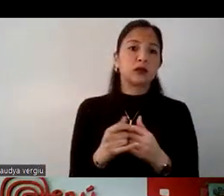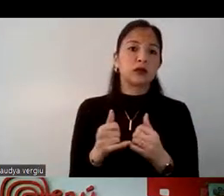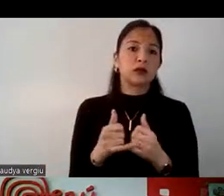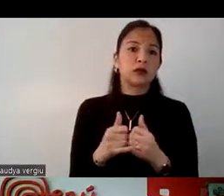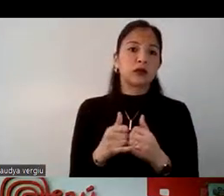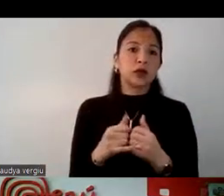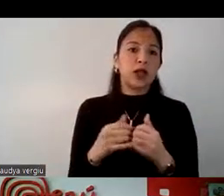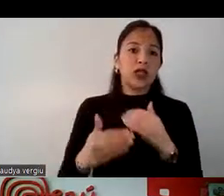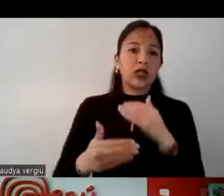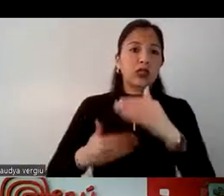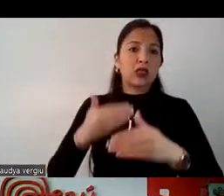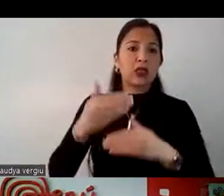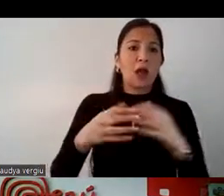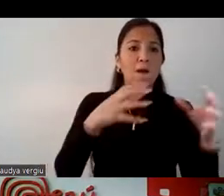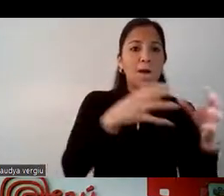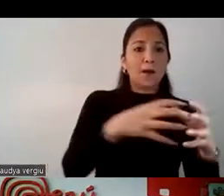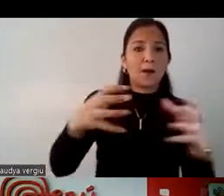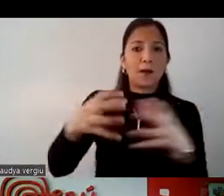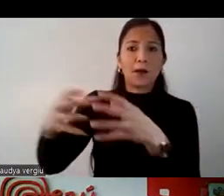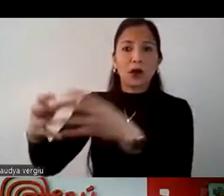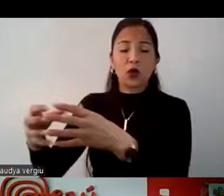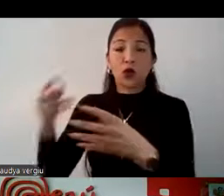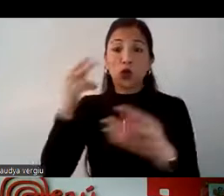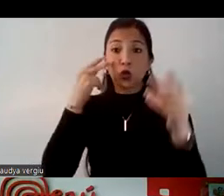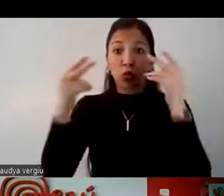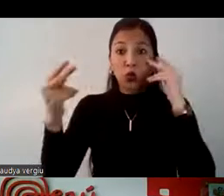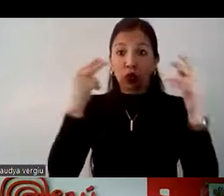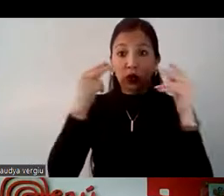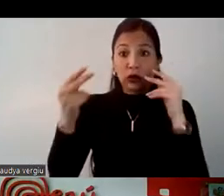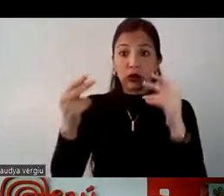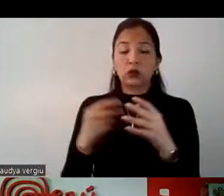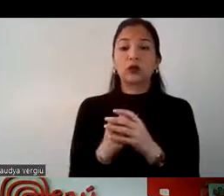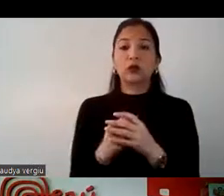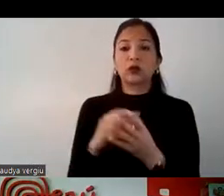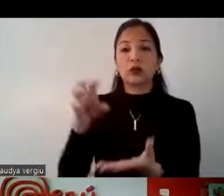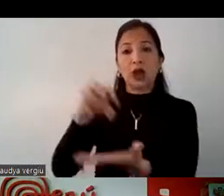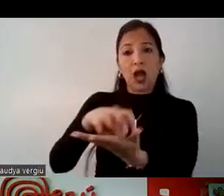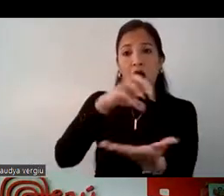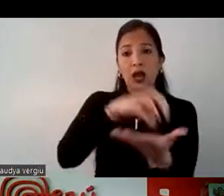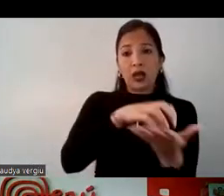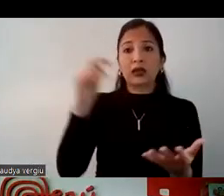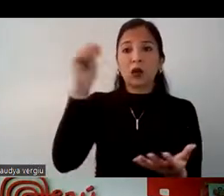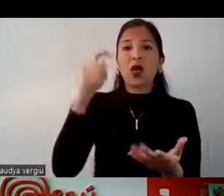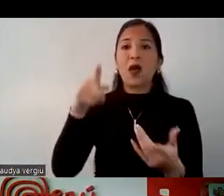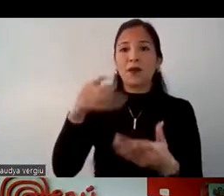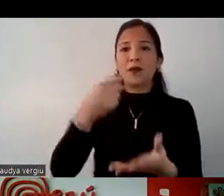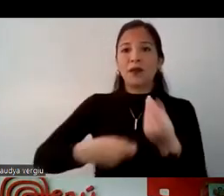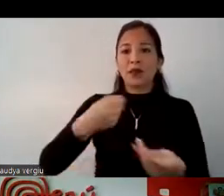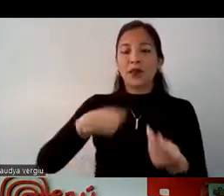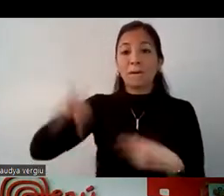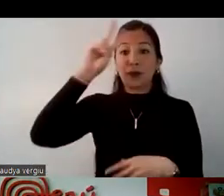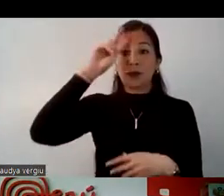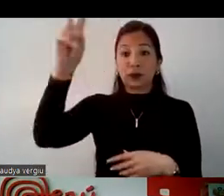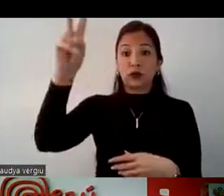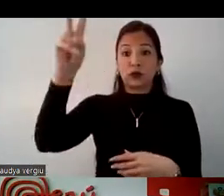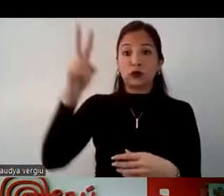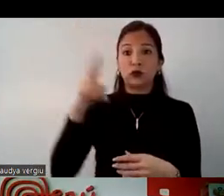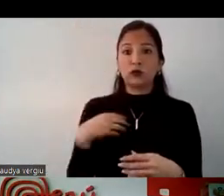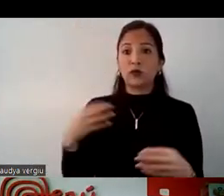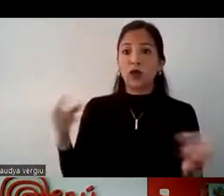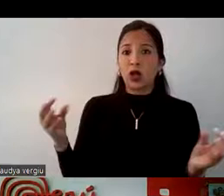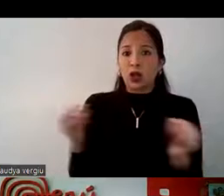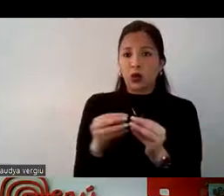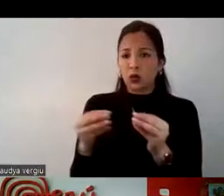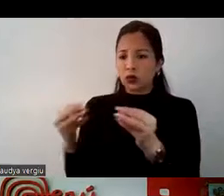promociones de paquetes turísticos de agencias ecuatorianas que vendan Perú. Nos hemos reunido con muchas de las agencias,